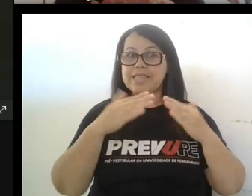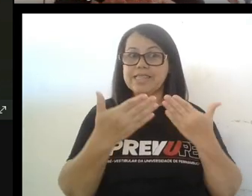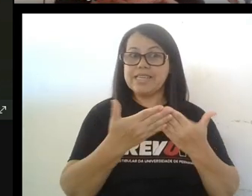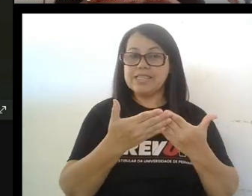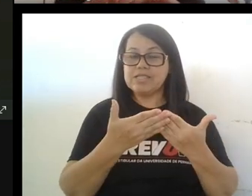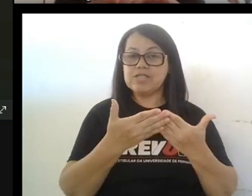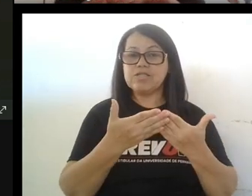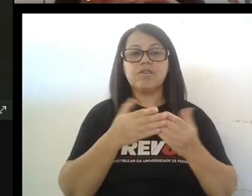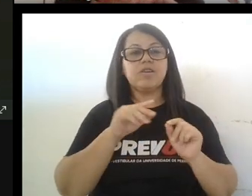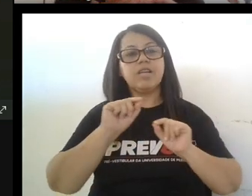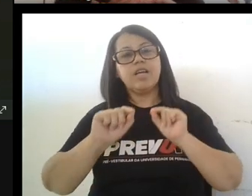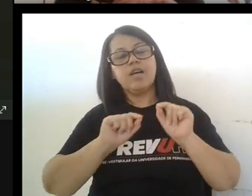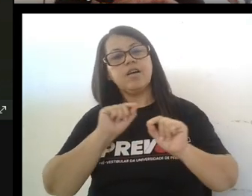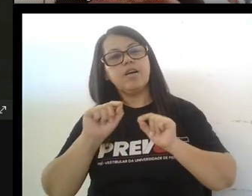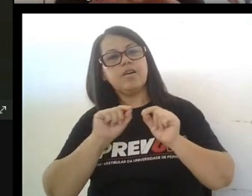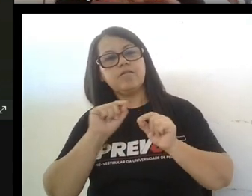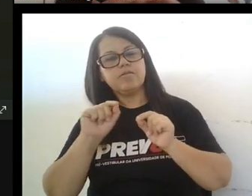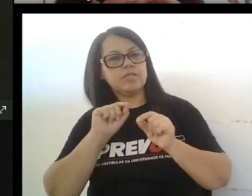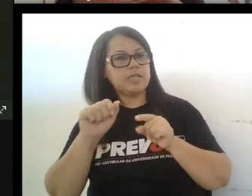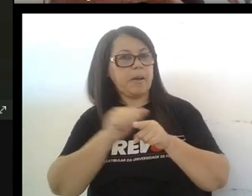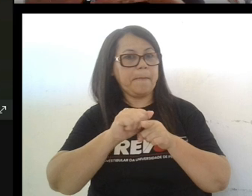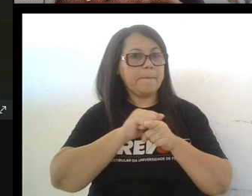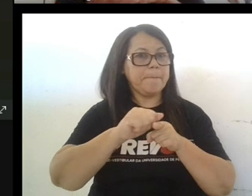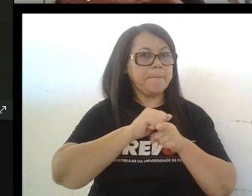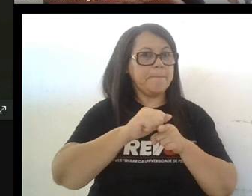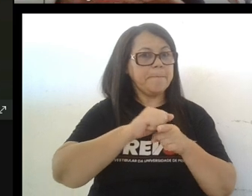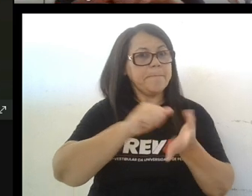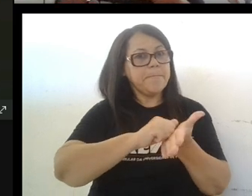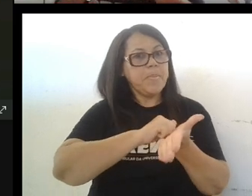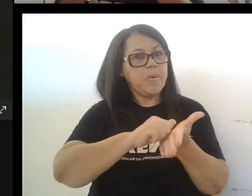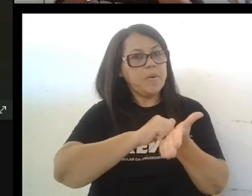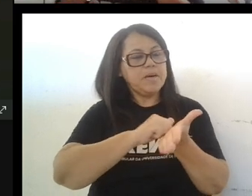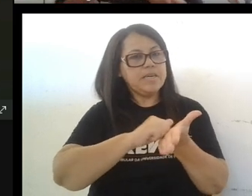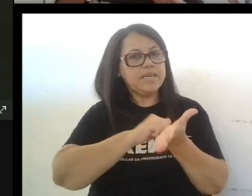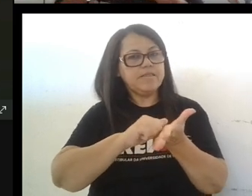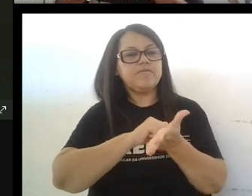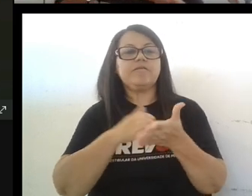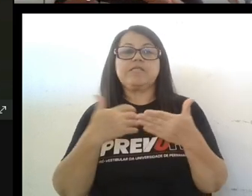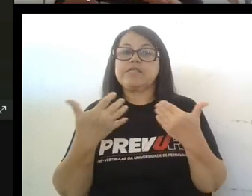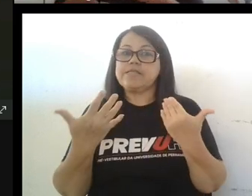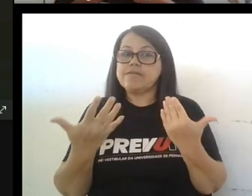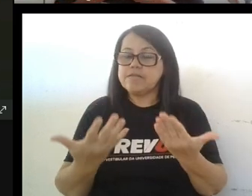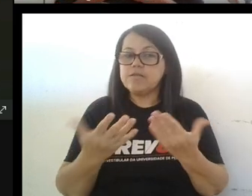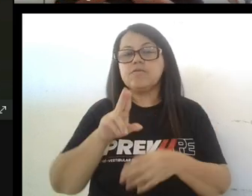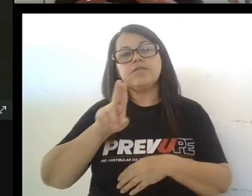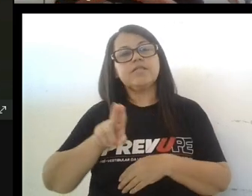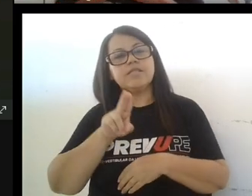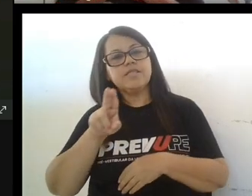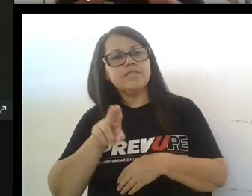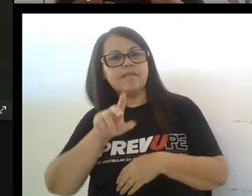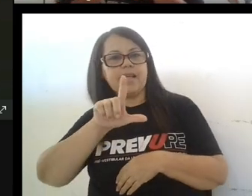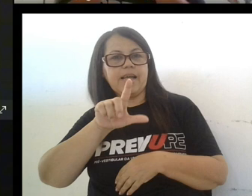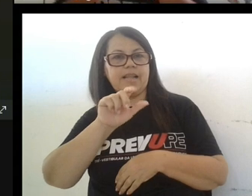para borrar lo que no nos sirve que queremos borrar no entonces utiliza entonces utilizamos ahí